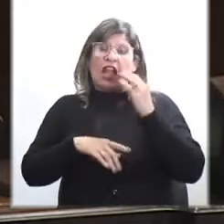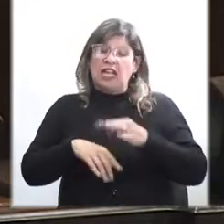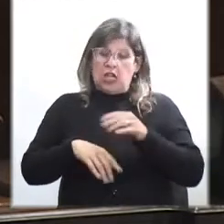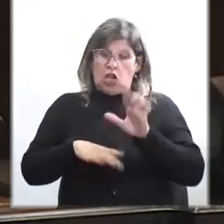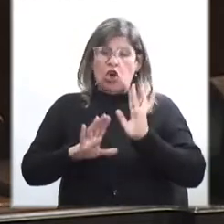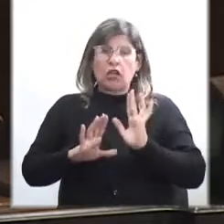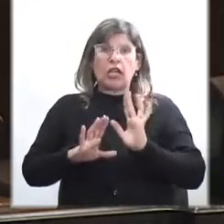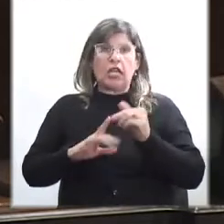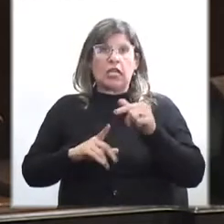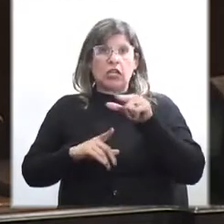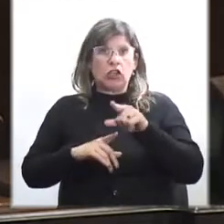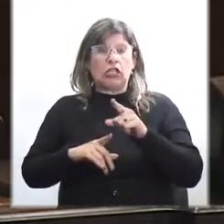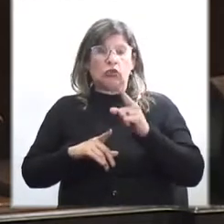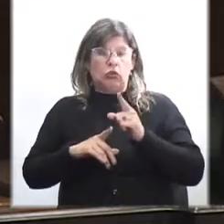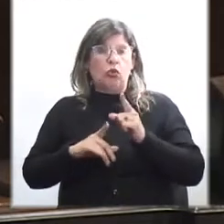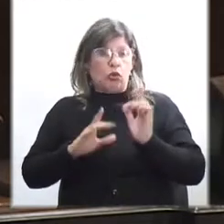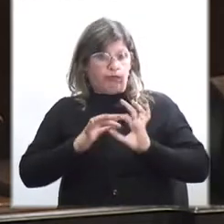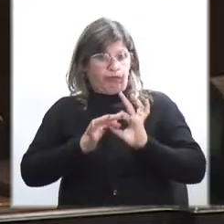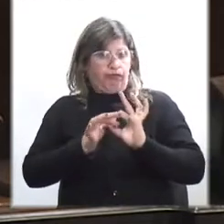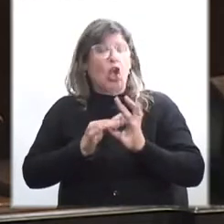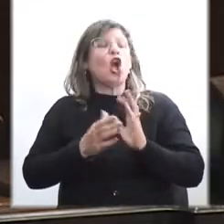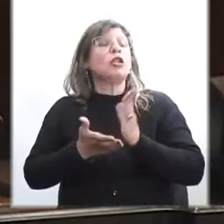actuó ajustado a derecho,